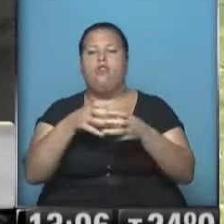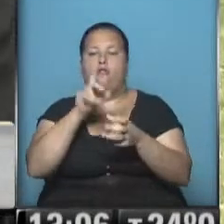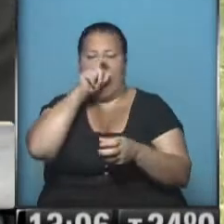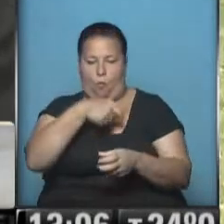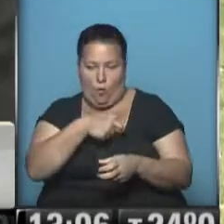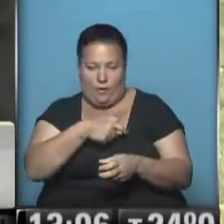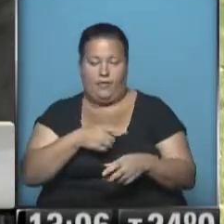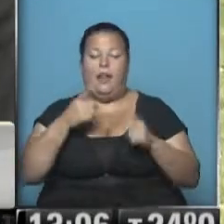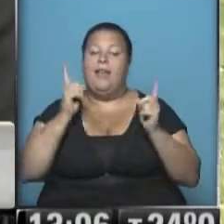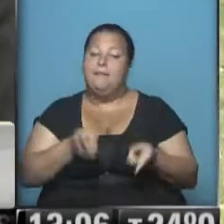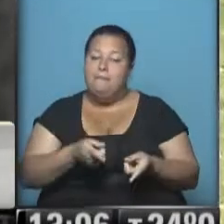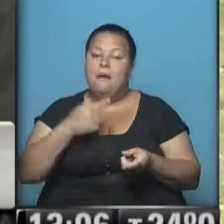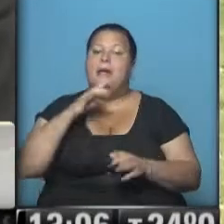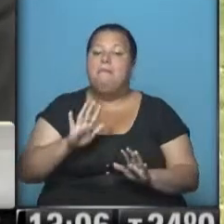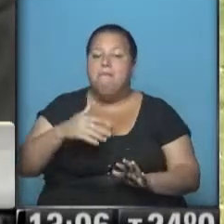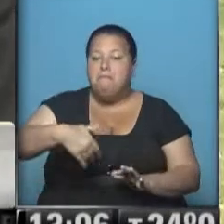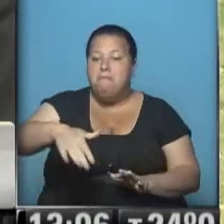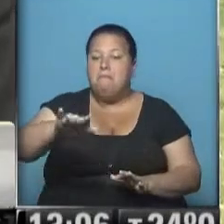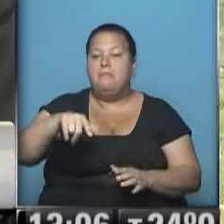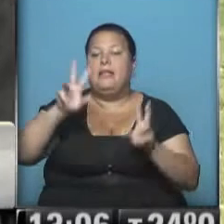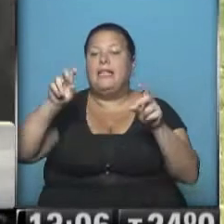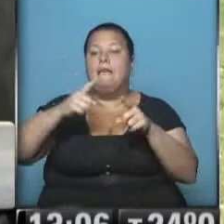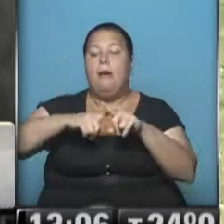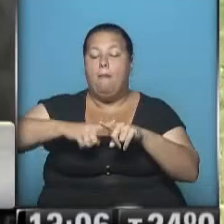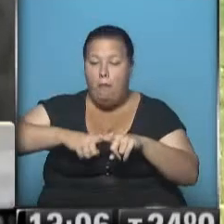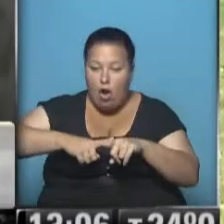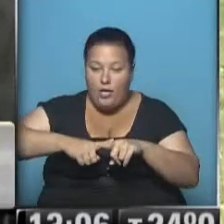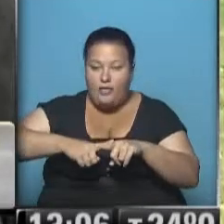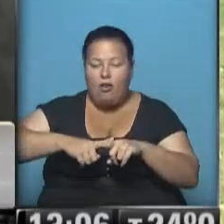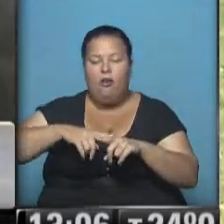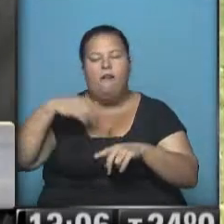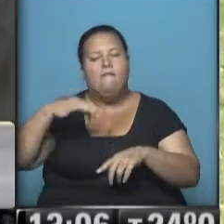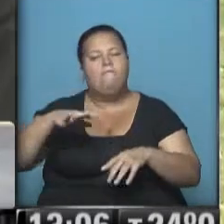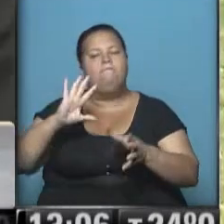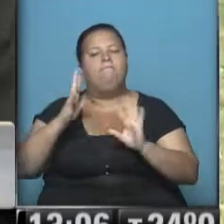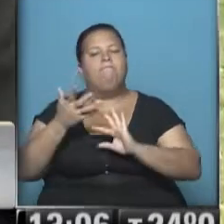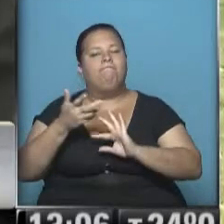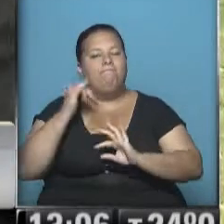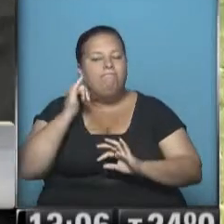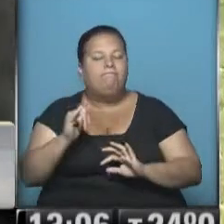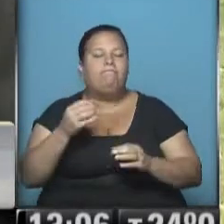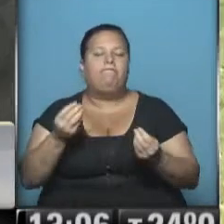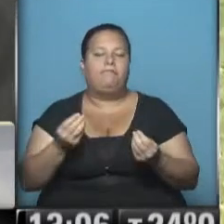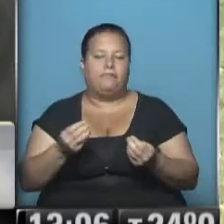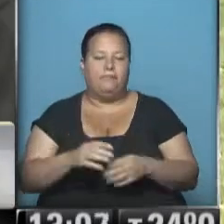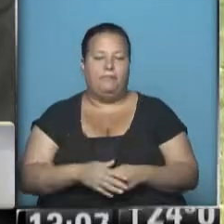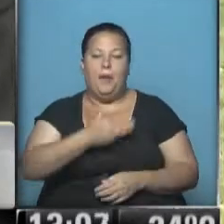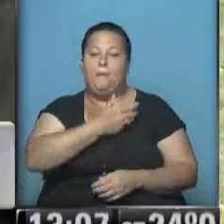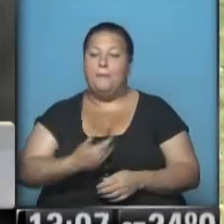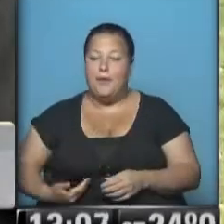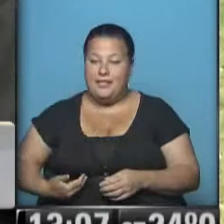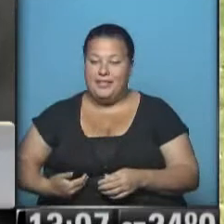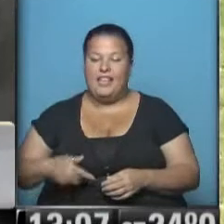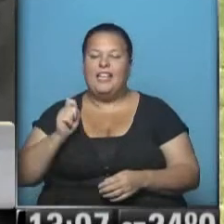buitres. Precisamente, se espera que en el marco político haya un pronunciamiento de los presidentes que se